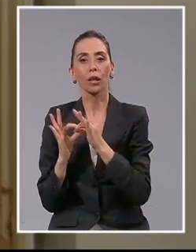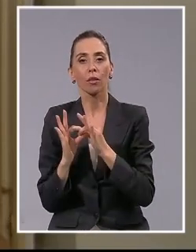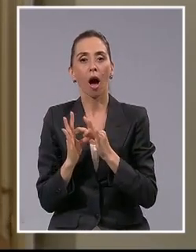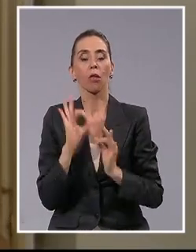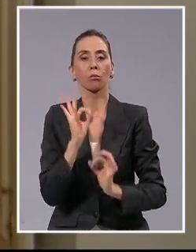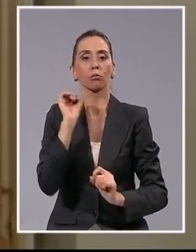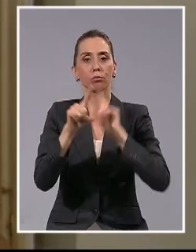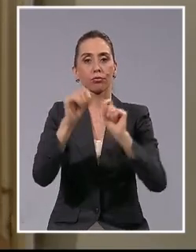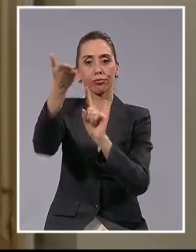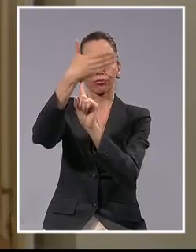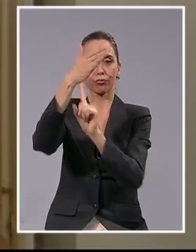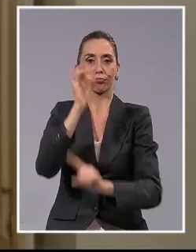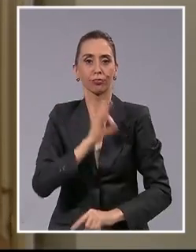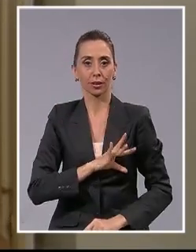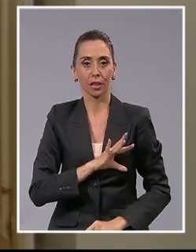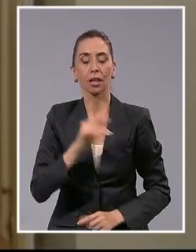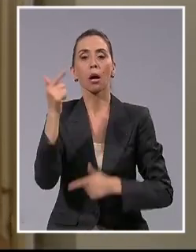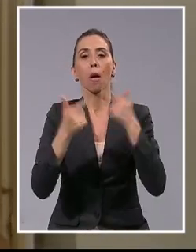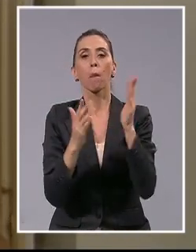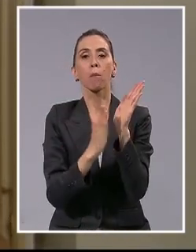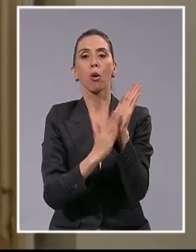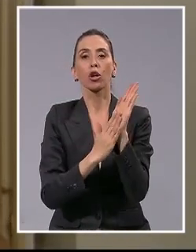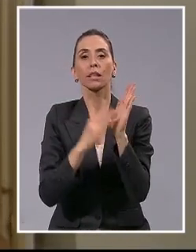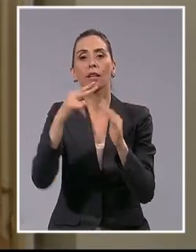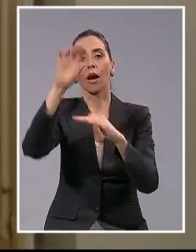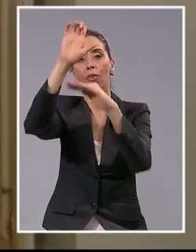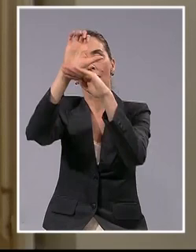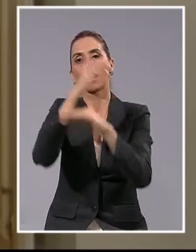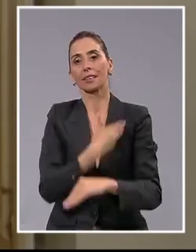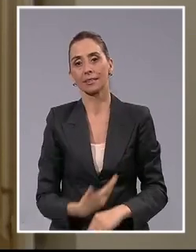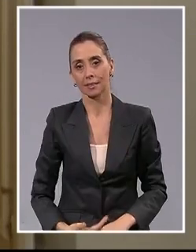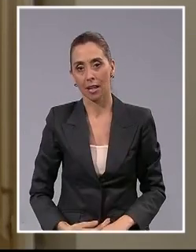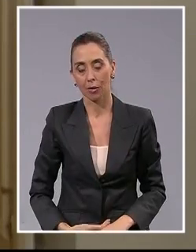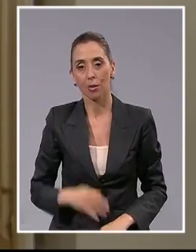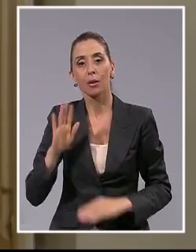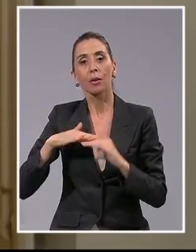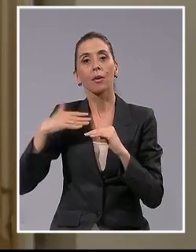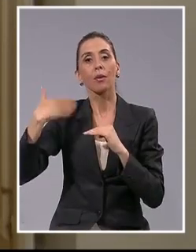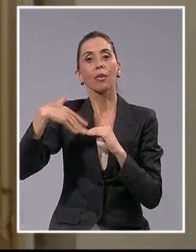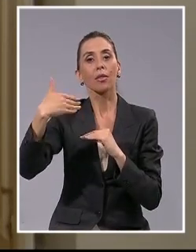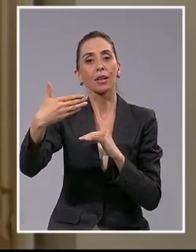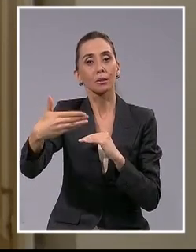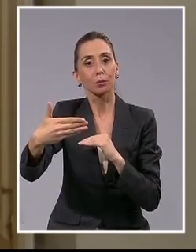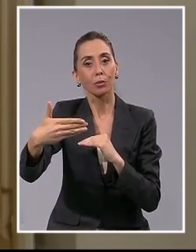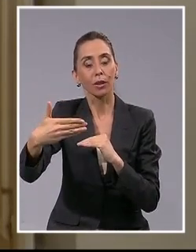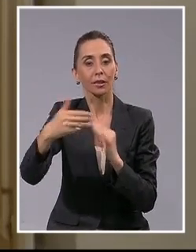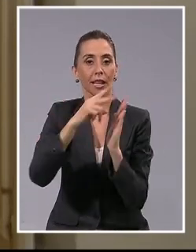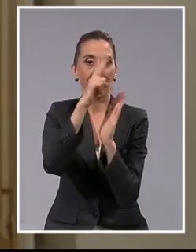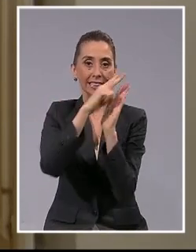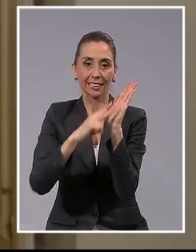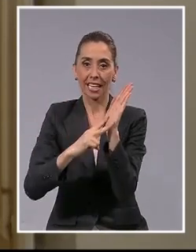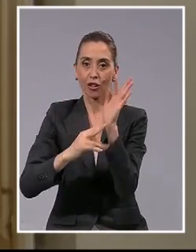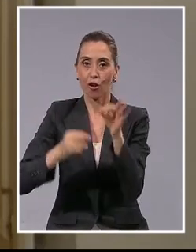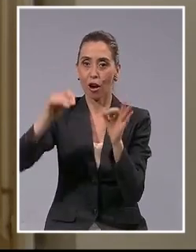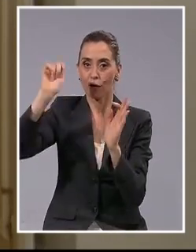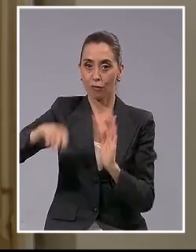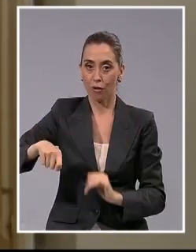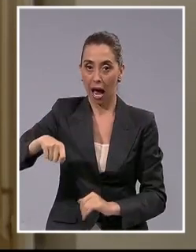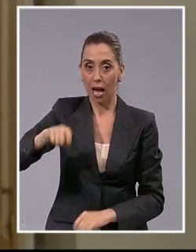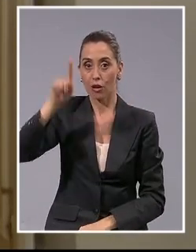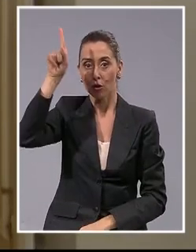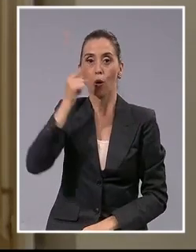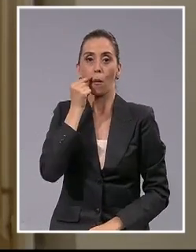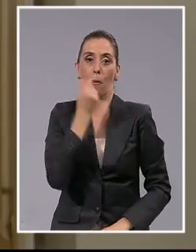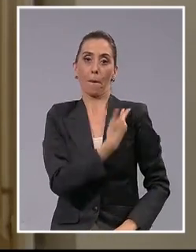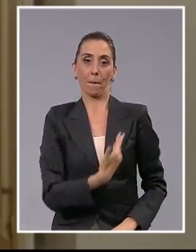patriotismo y como política de Estado. Con posterioridad a la lectura del fallo por parte